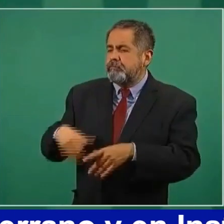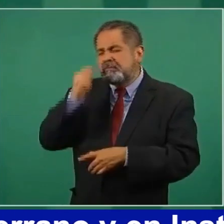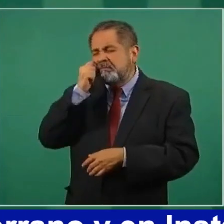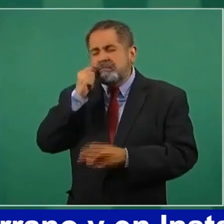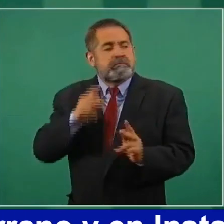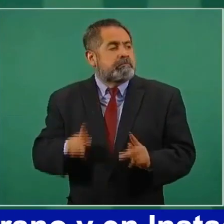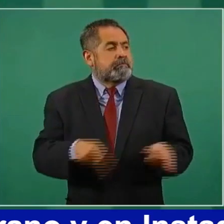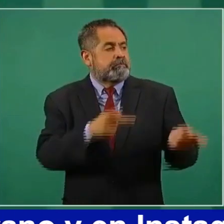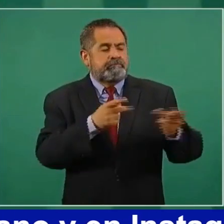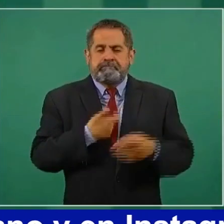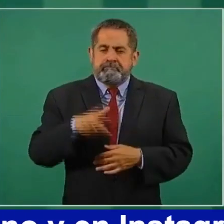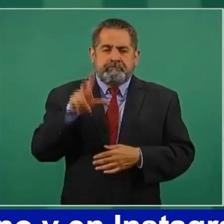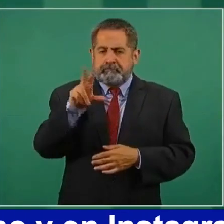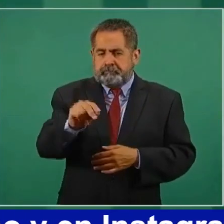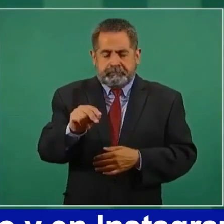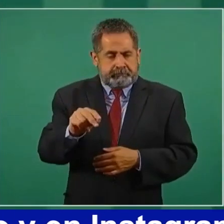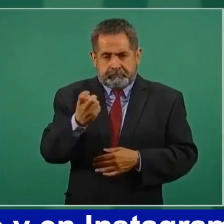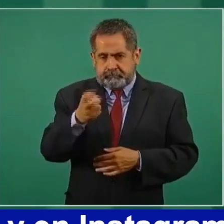de Guerrero,